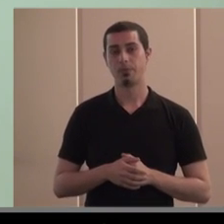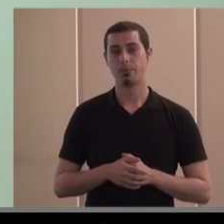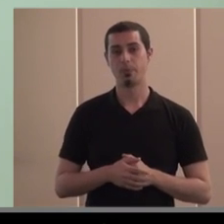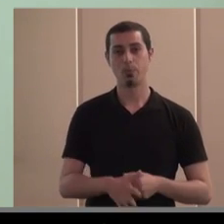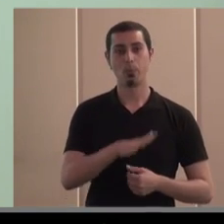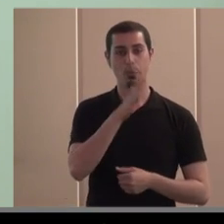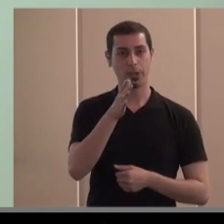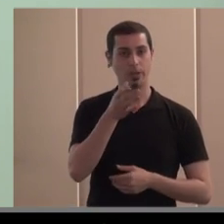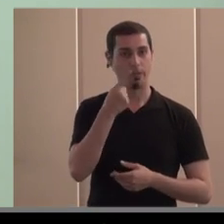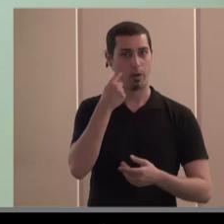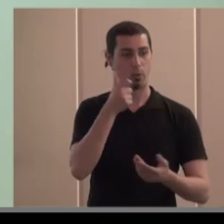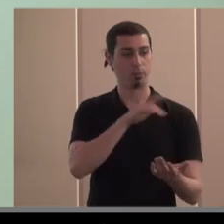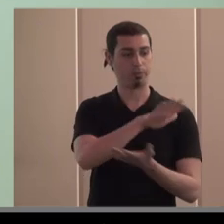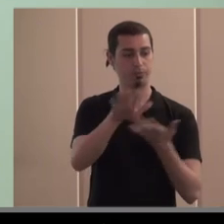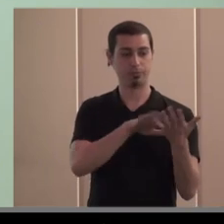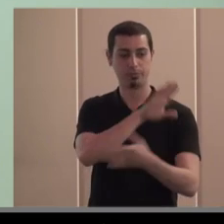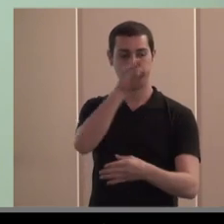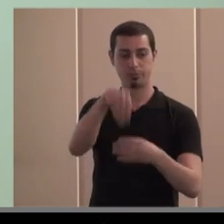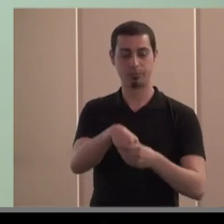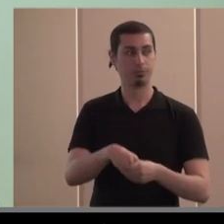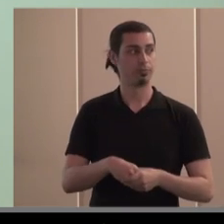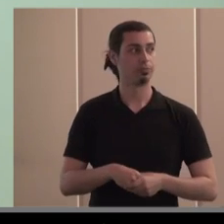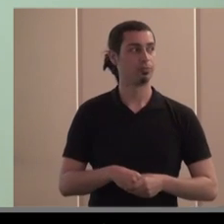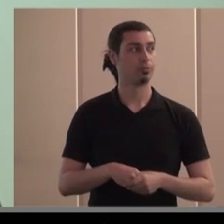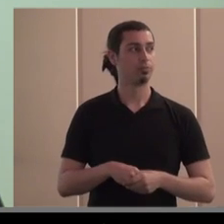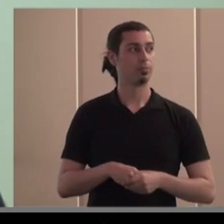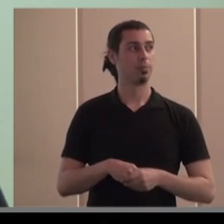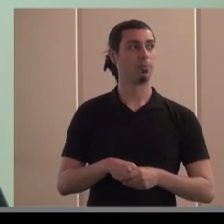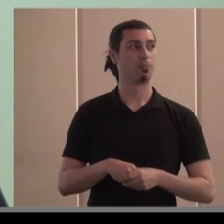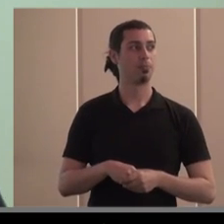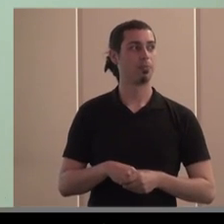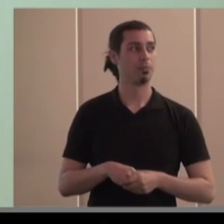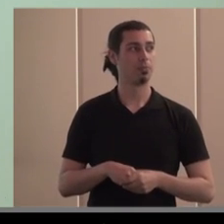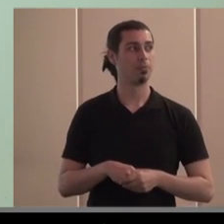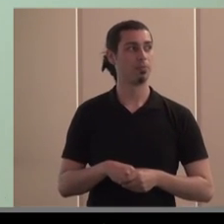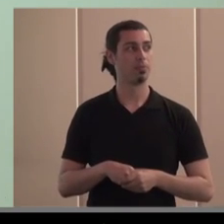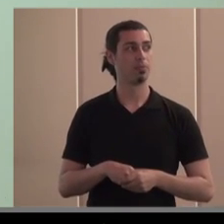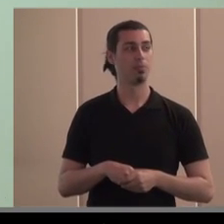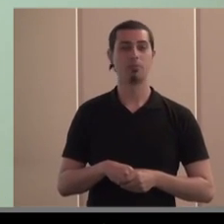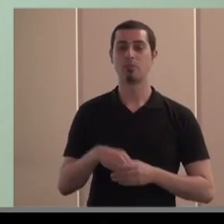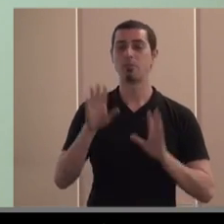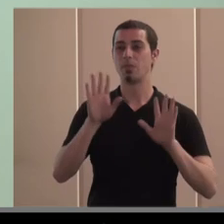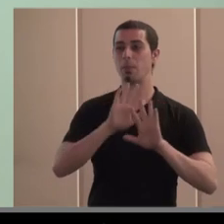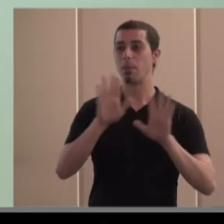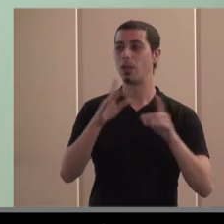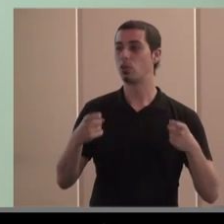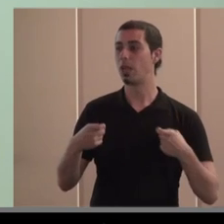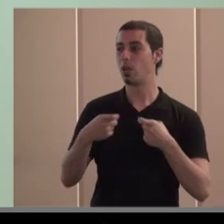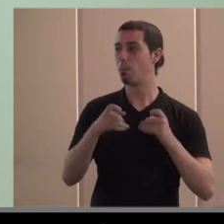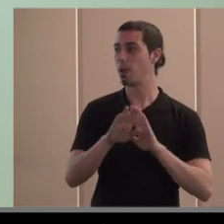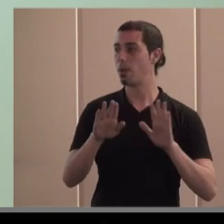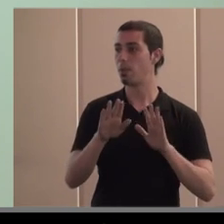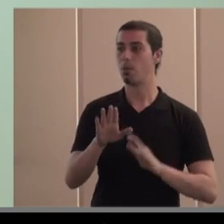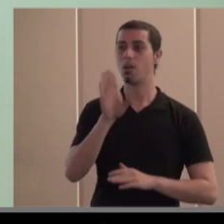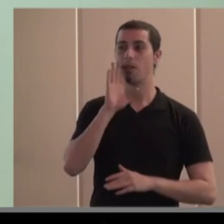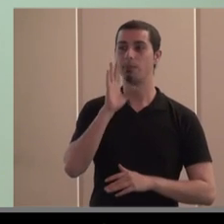¿por qué se meten en estos líos? no sólo por cumplir el principio aquel de intercooperación que dice que